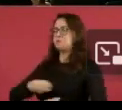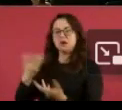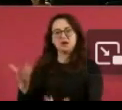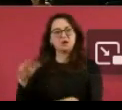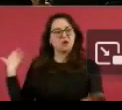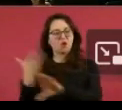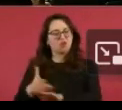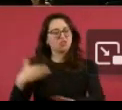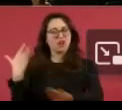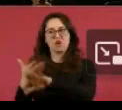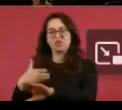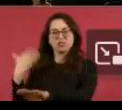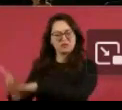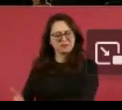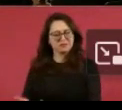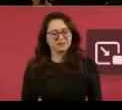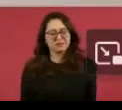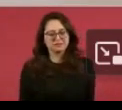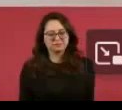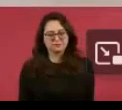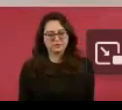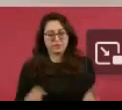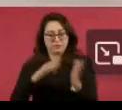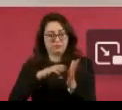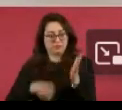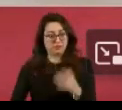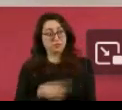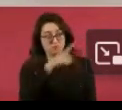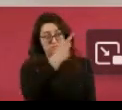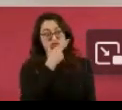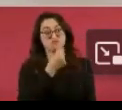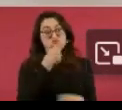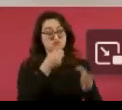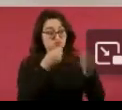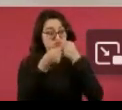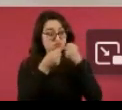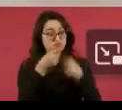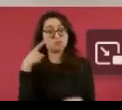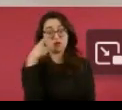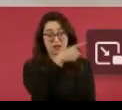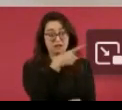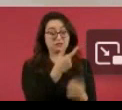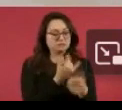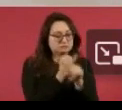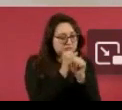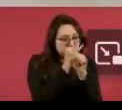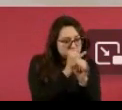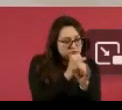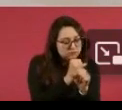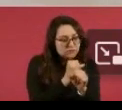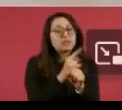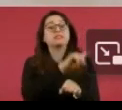difundió en el New York Times, estamos hablando